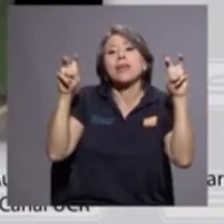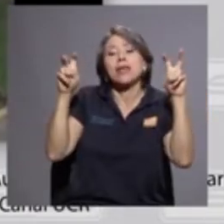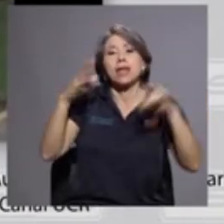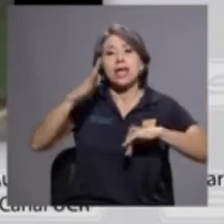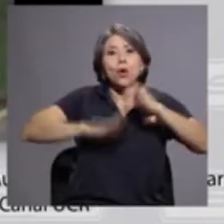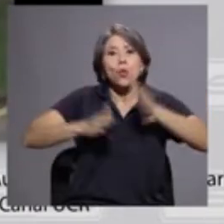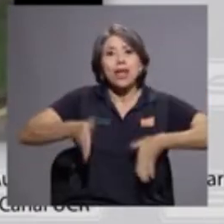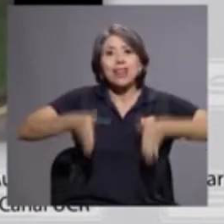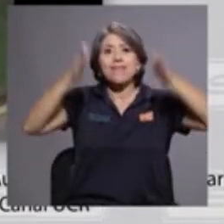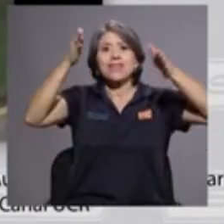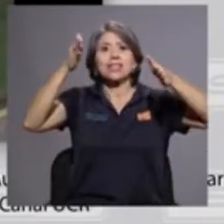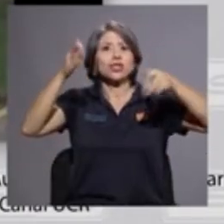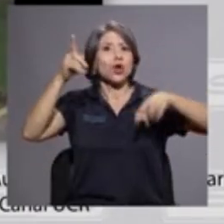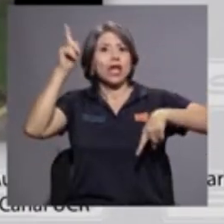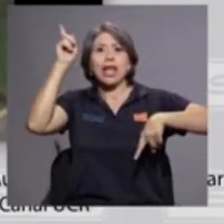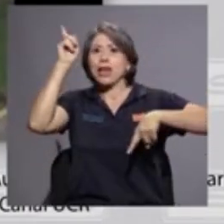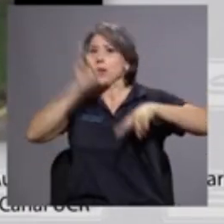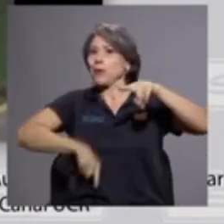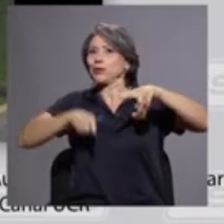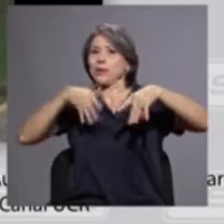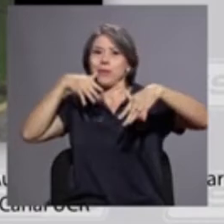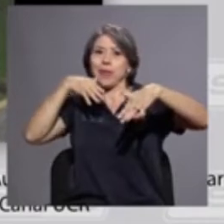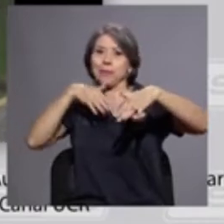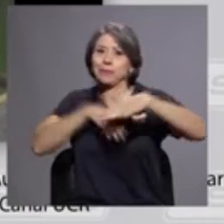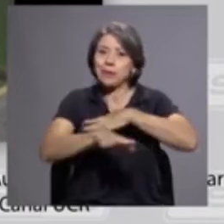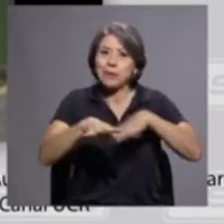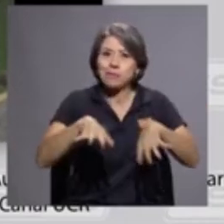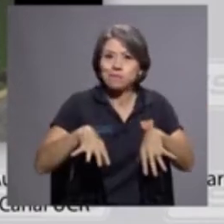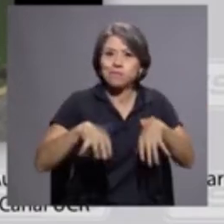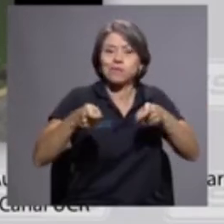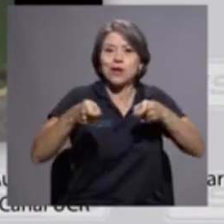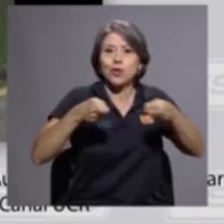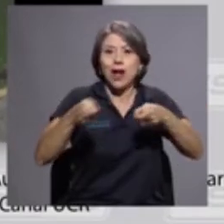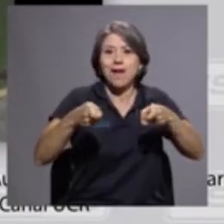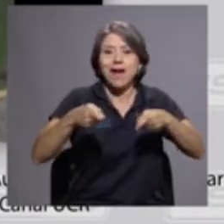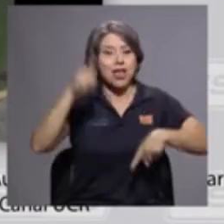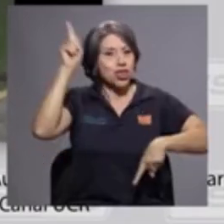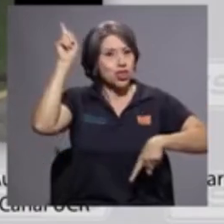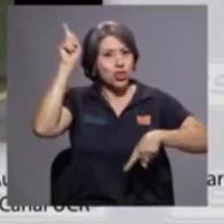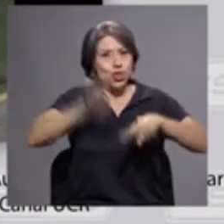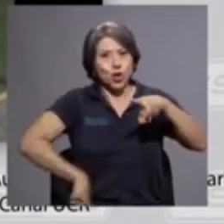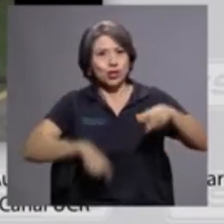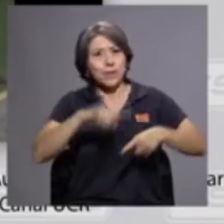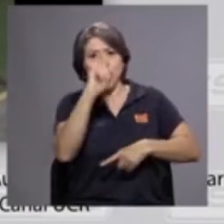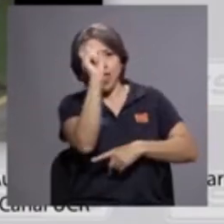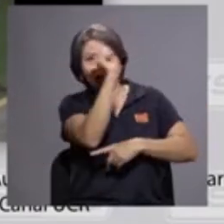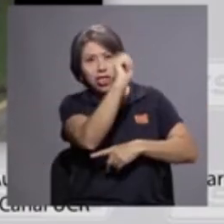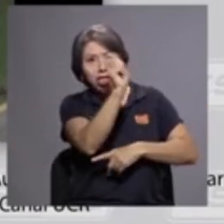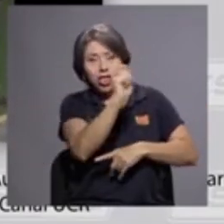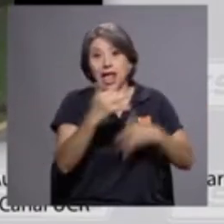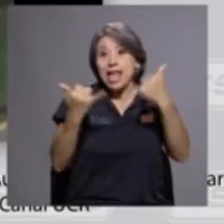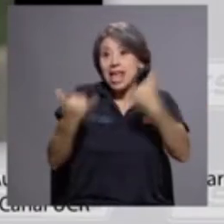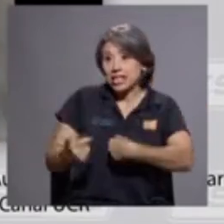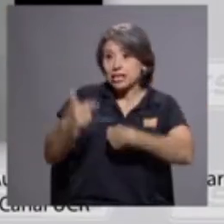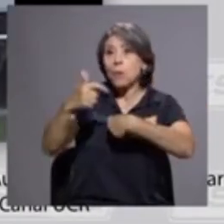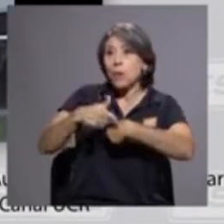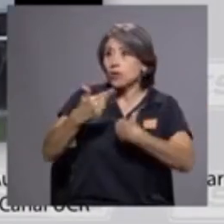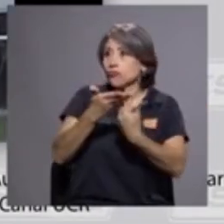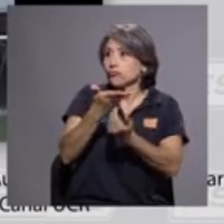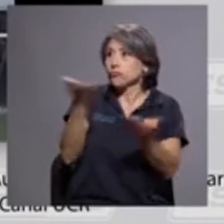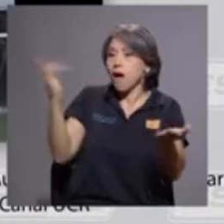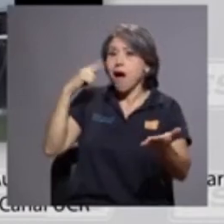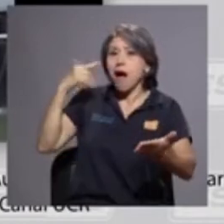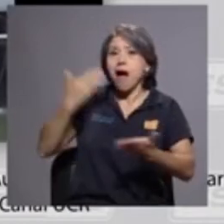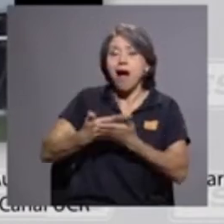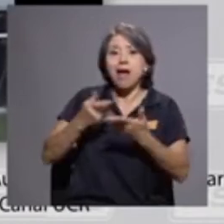intomable, un edificio inrayable. Y en este momento ha quedado en evidencia